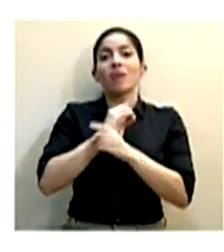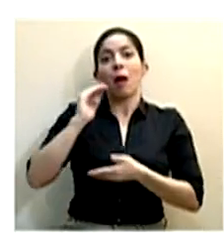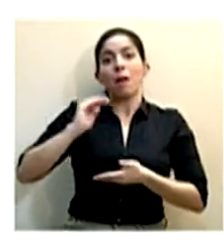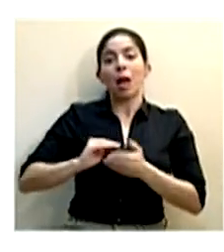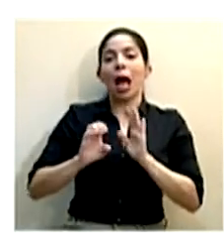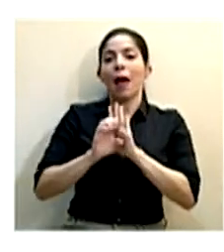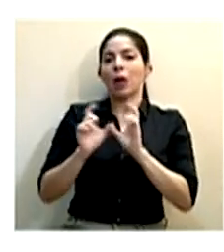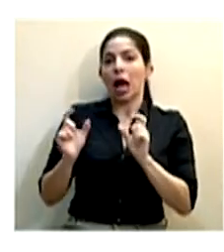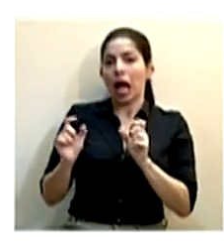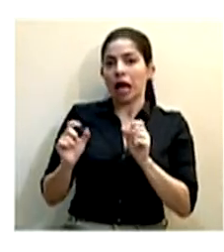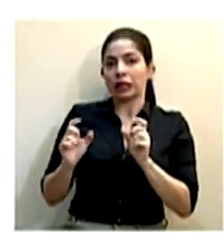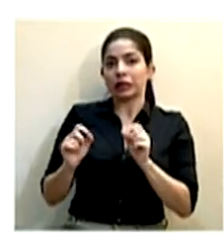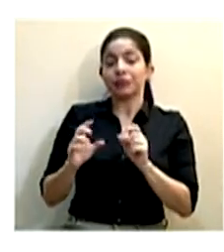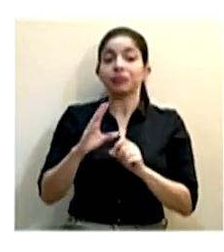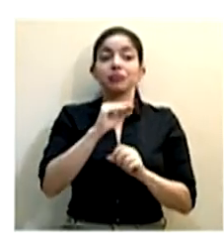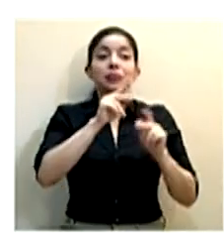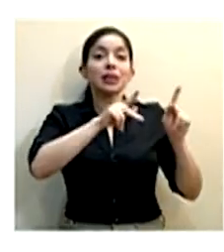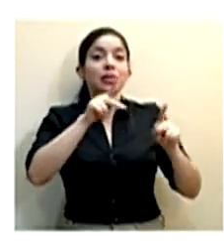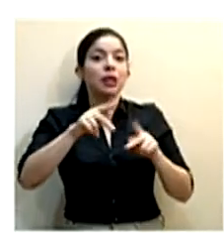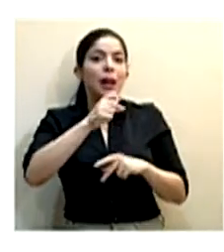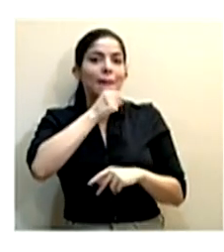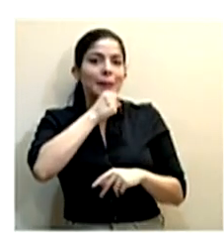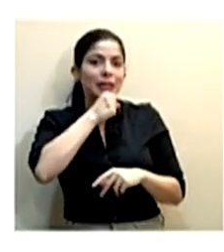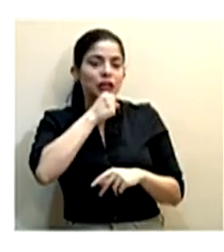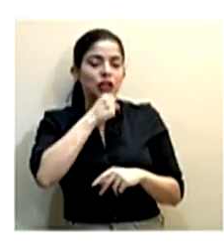el cáncer y las personas mayores.